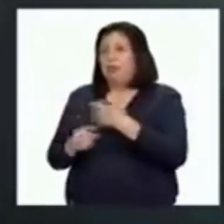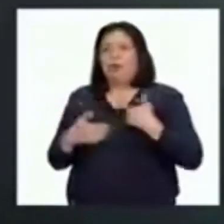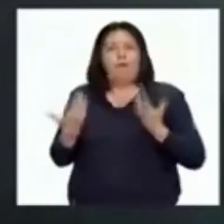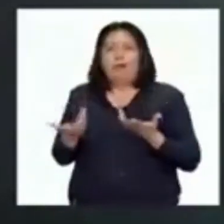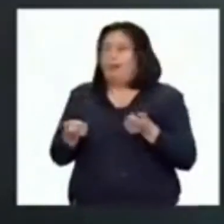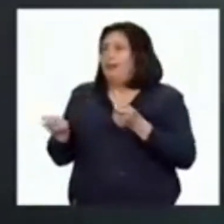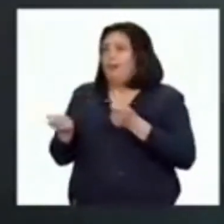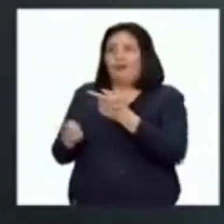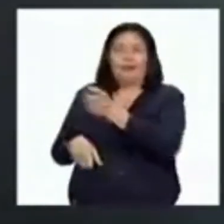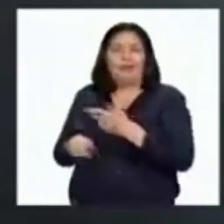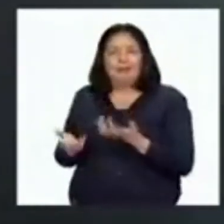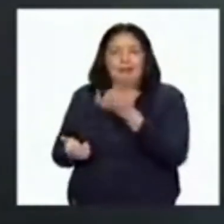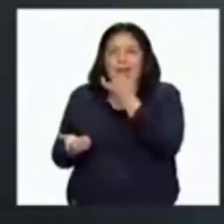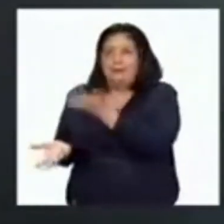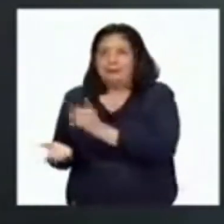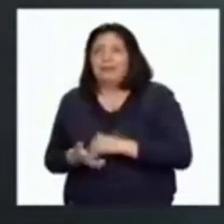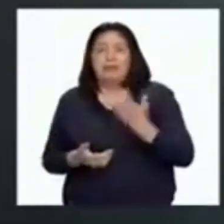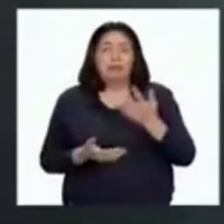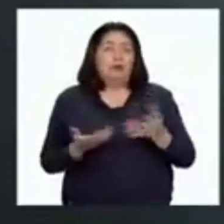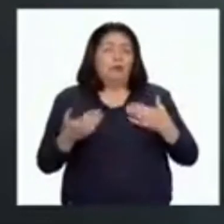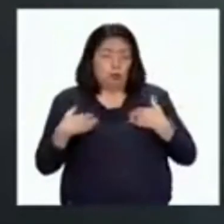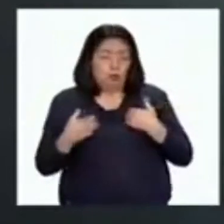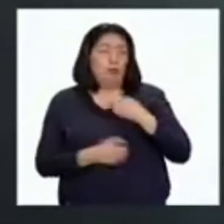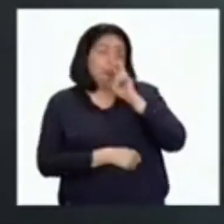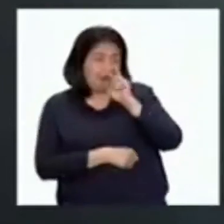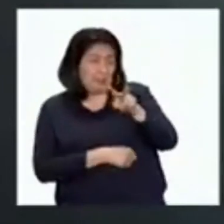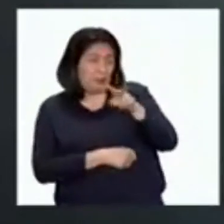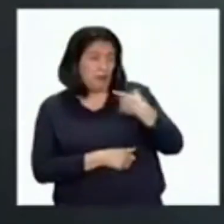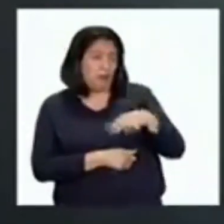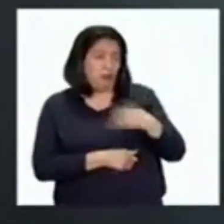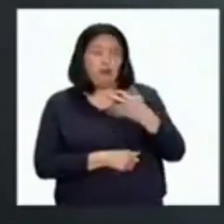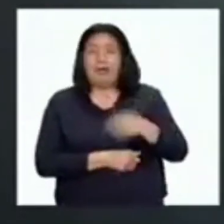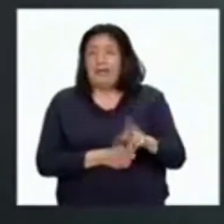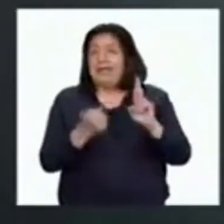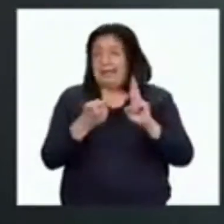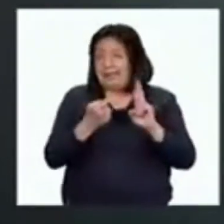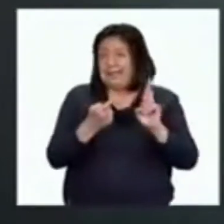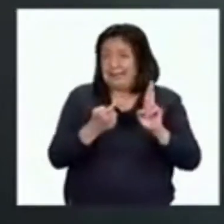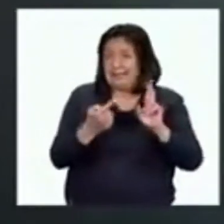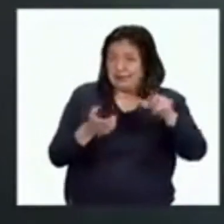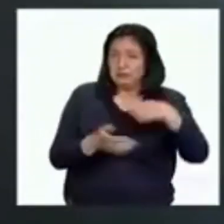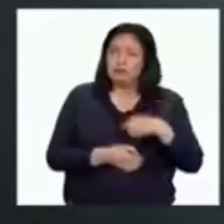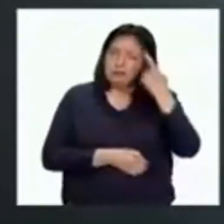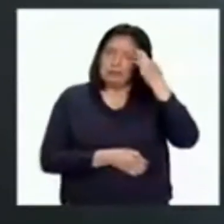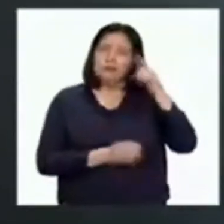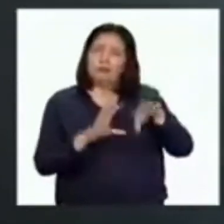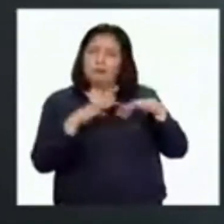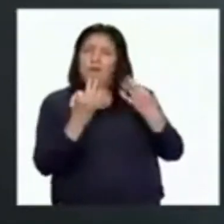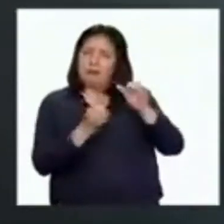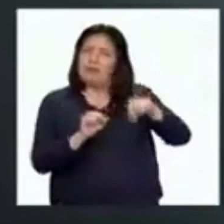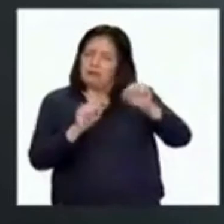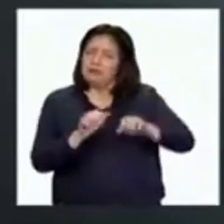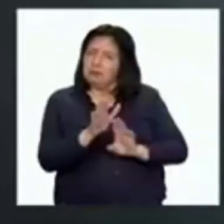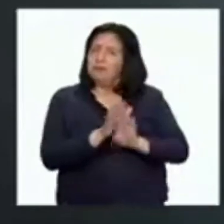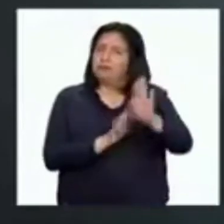controlar esa situación. Por ello, desde todo lo que he visto en la resiliencia, creo que como familia debemos desarrollar esta capacidad. Y la